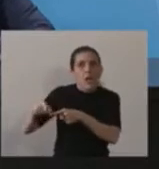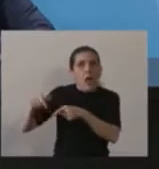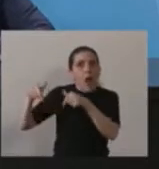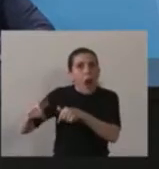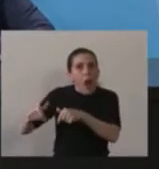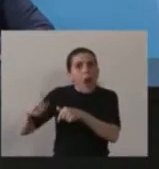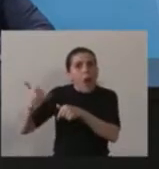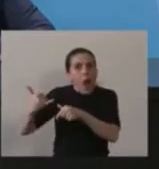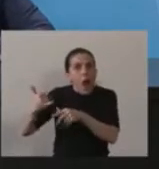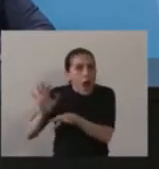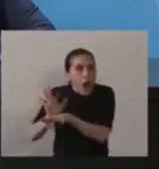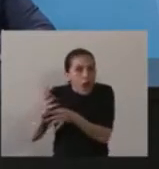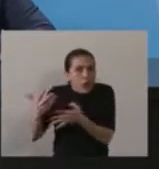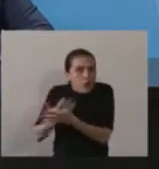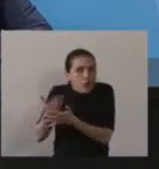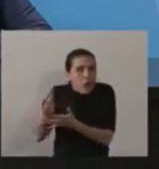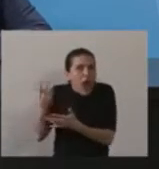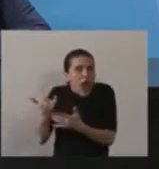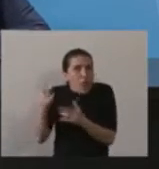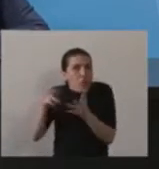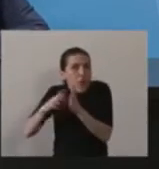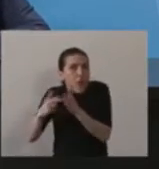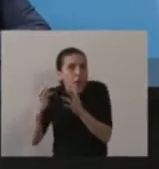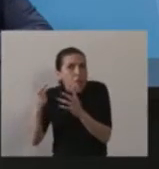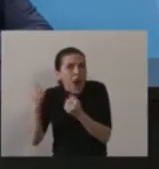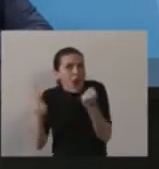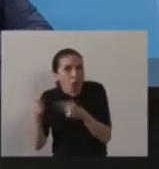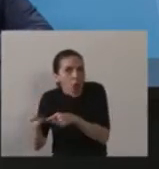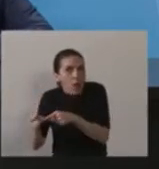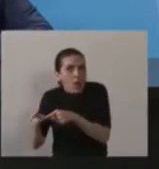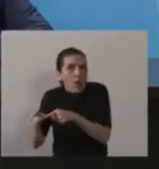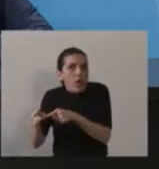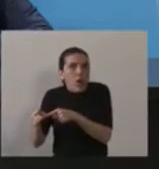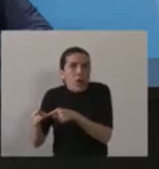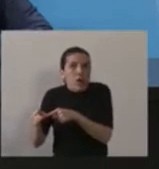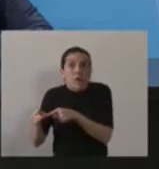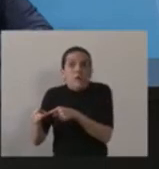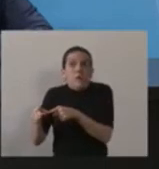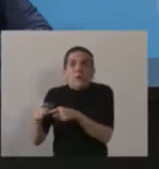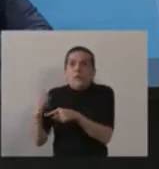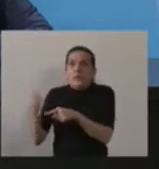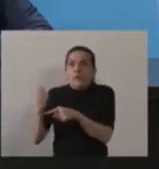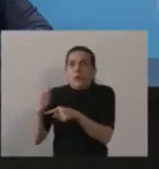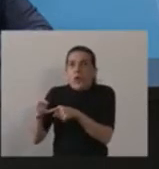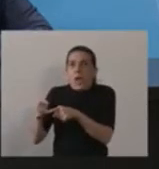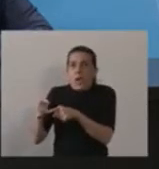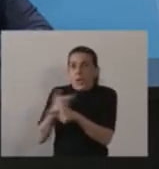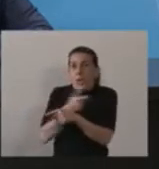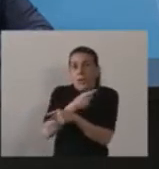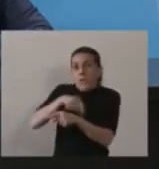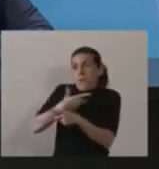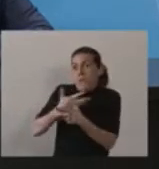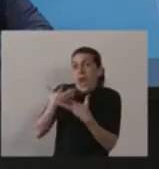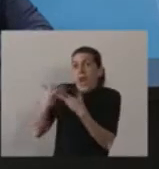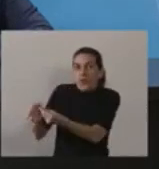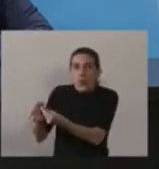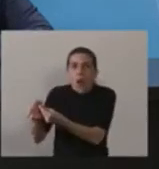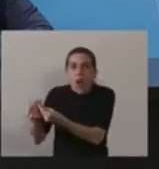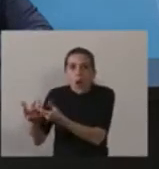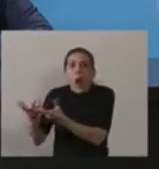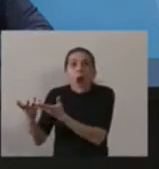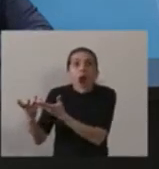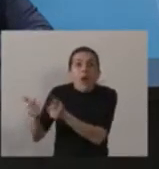un perjuicio significativo y creo que estaba mandando una respuesta importante, en beneficio, insistimos, de los pequeños productores,